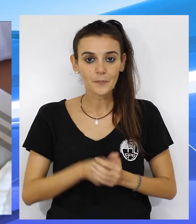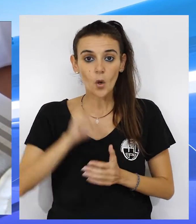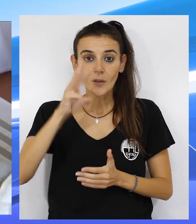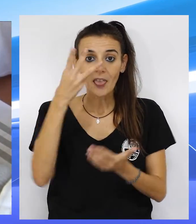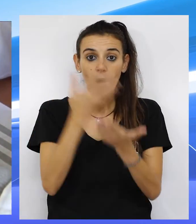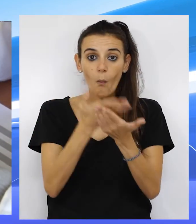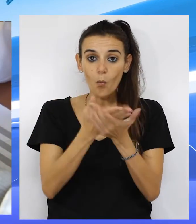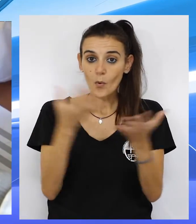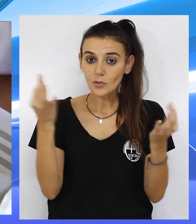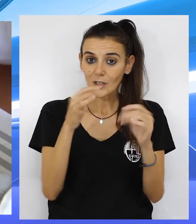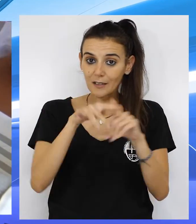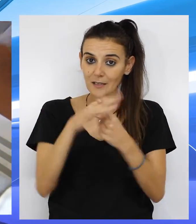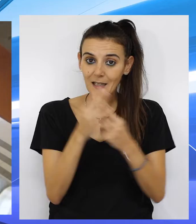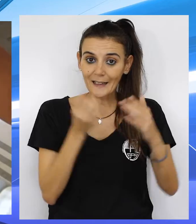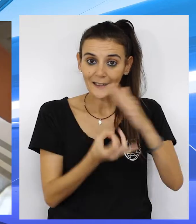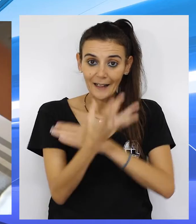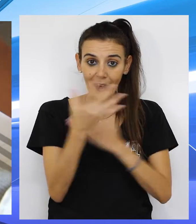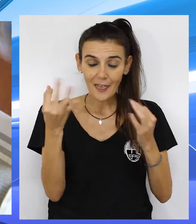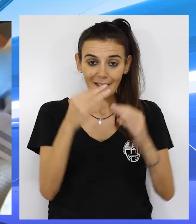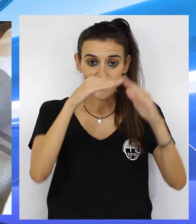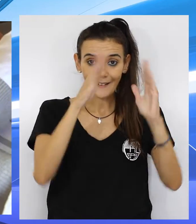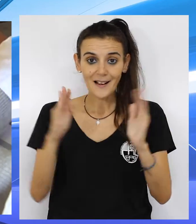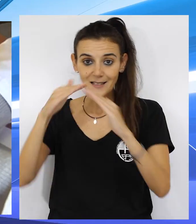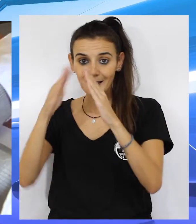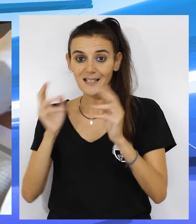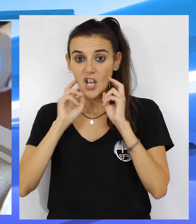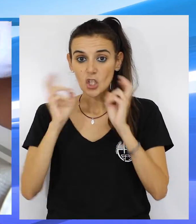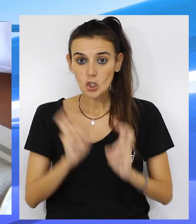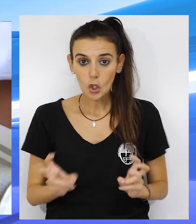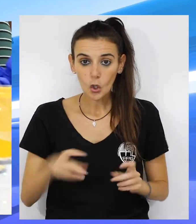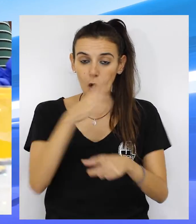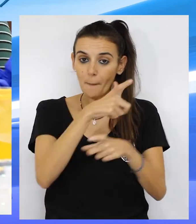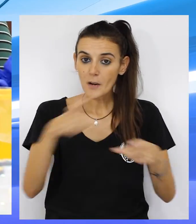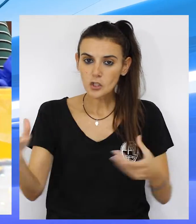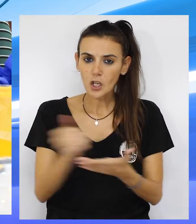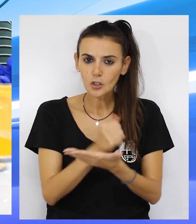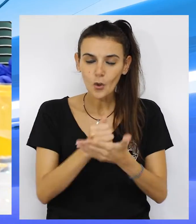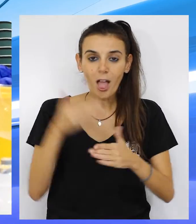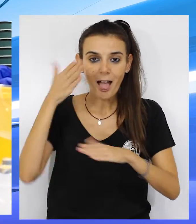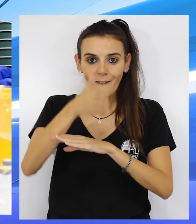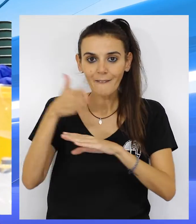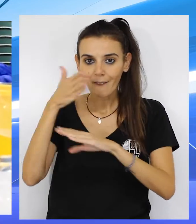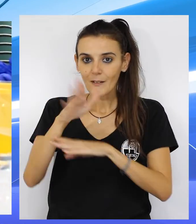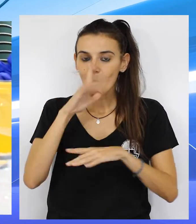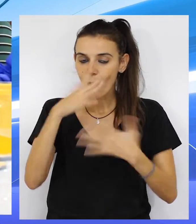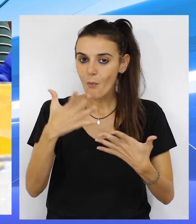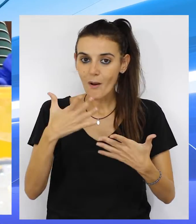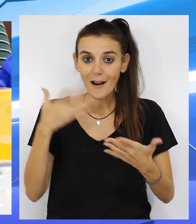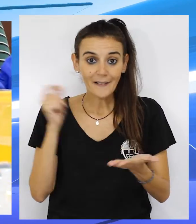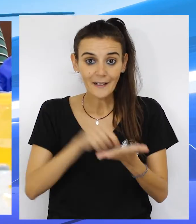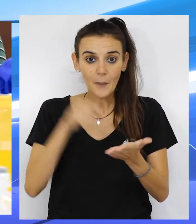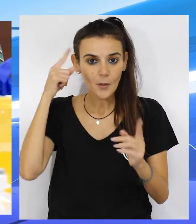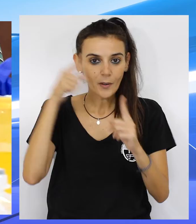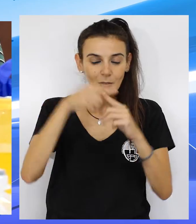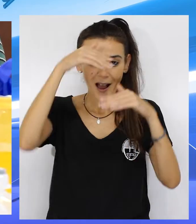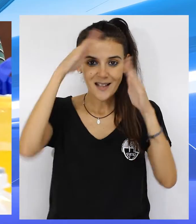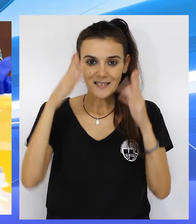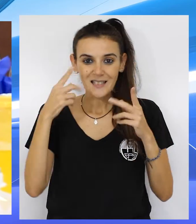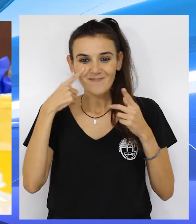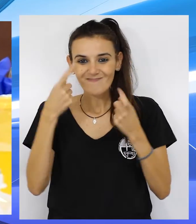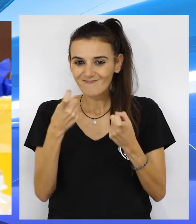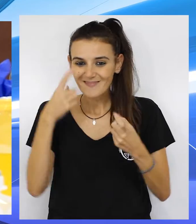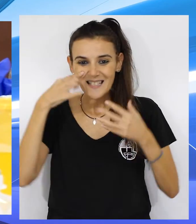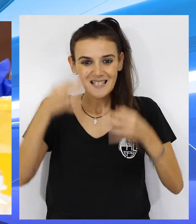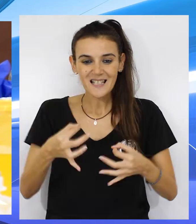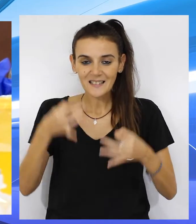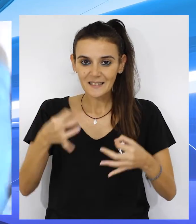Una tercera propuesta hace referencia a la creación de casas de socorro donde los ciudadanos puedan acudir de manera más rápida para recibir asistencia